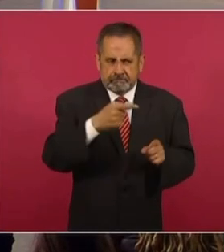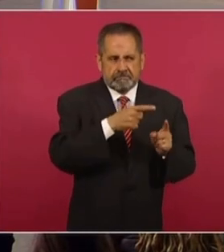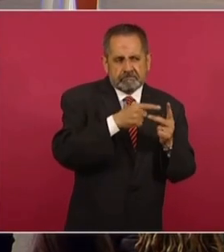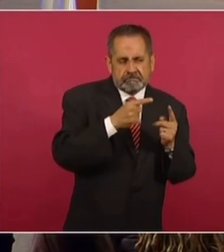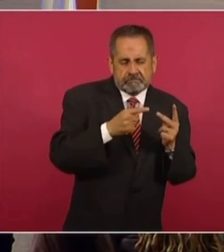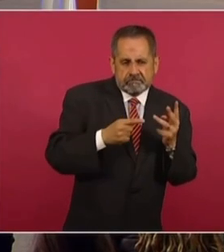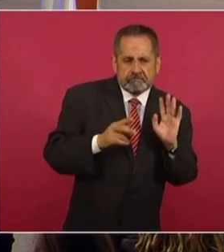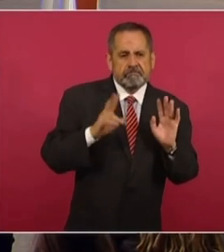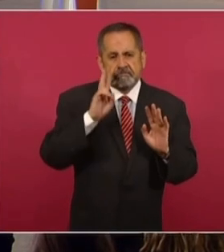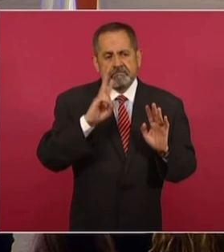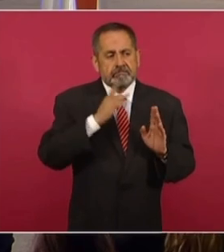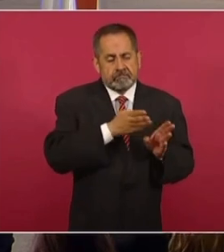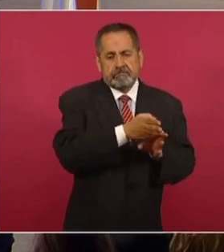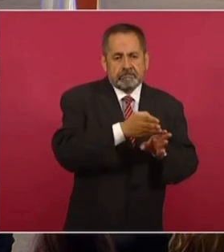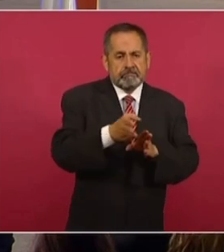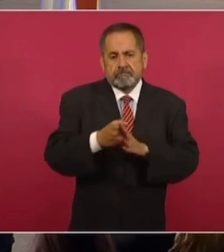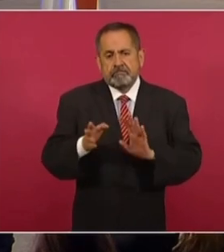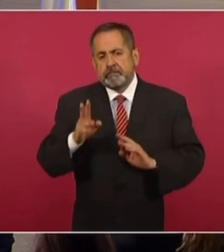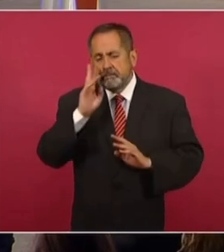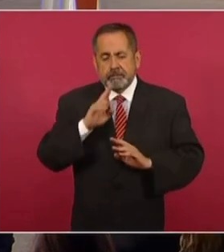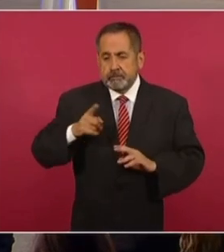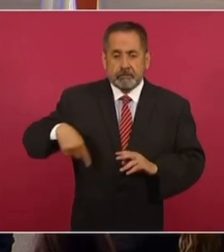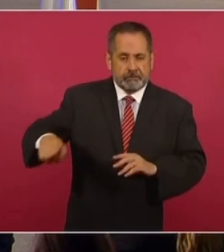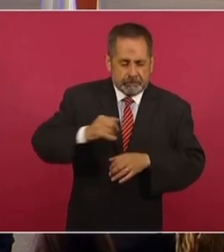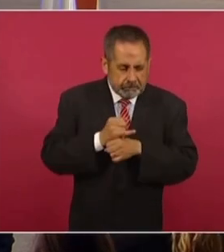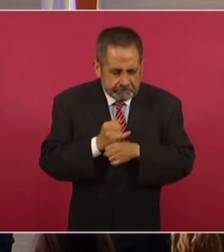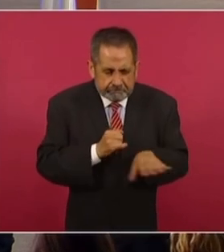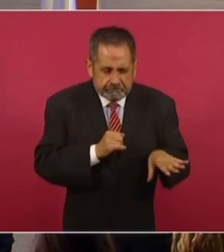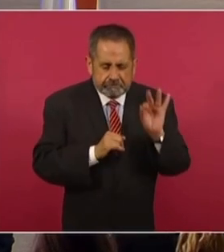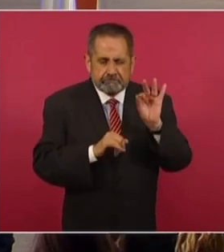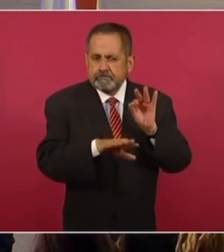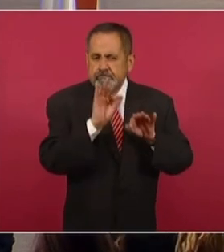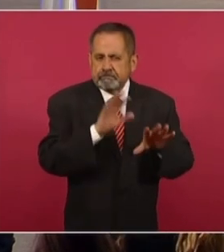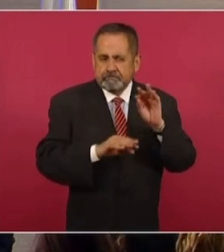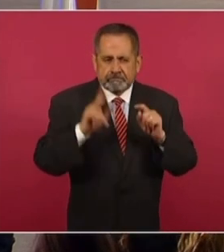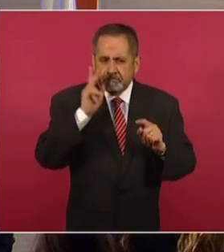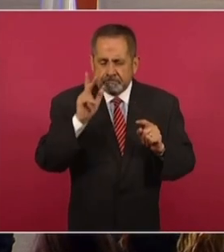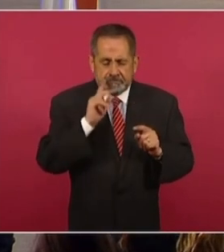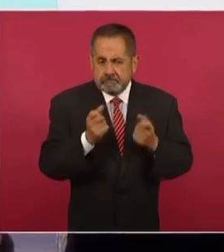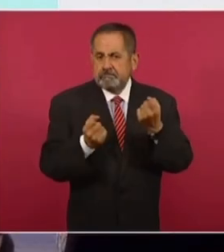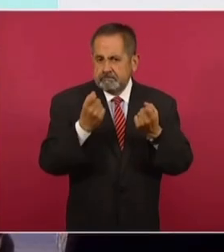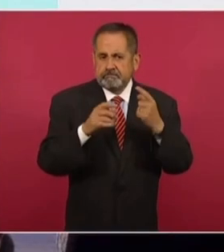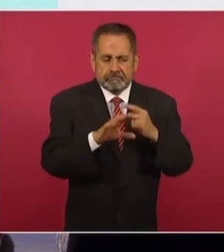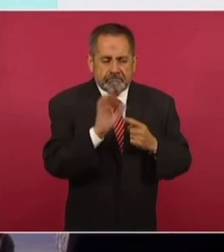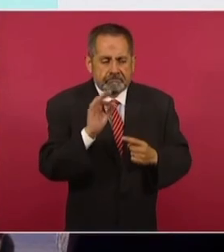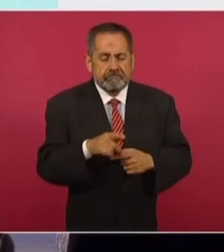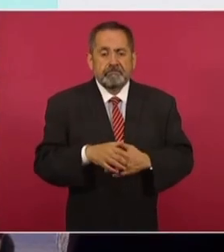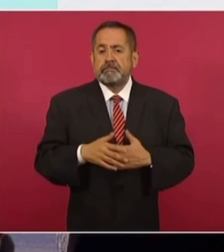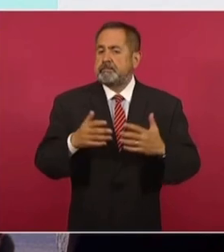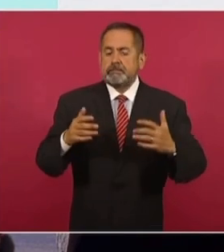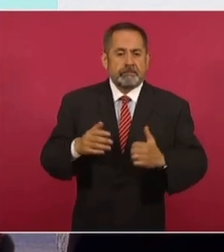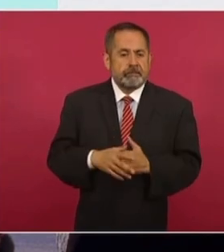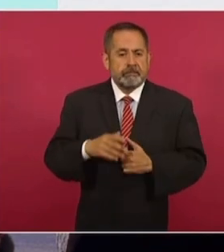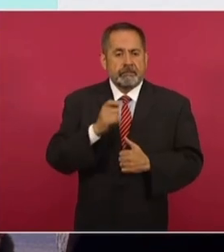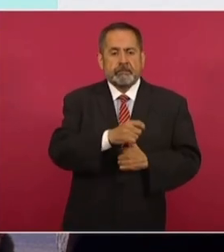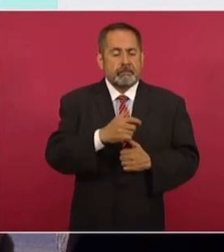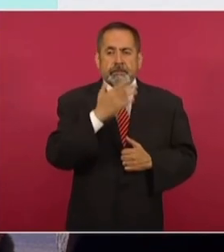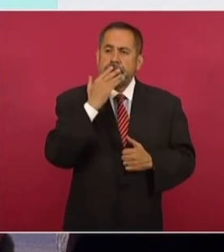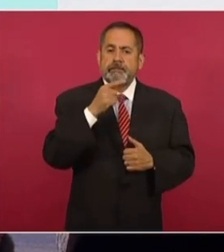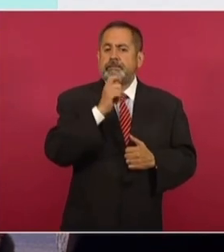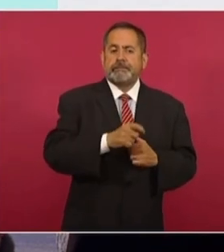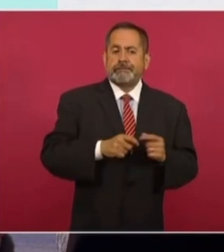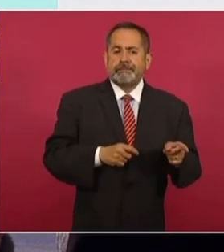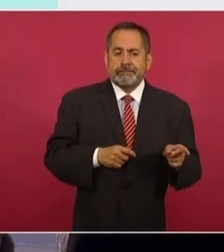con los indicios que hay, con los datos de prueba que se tienen, se puede señalar que no hay ningún elemento que haga